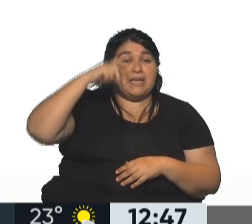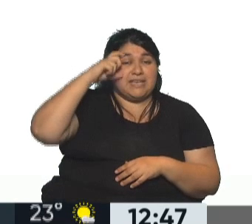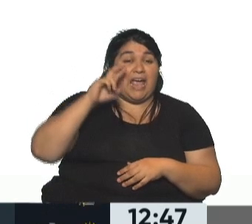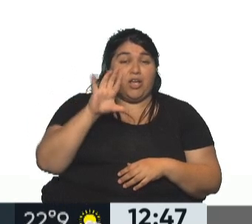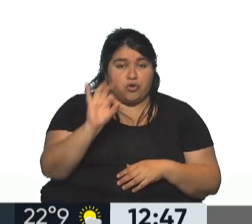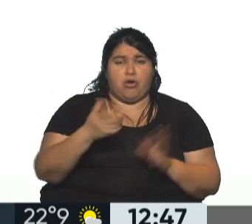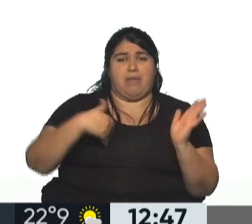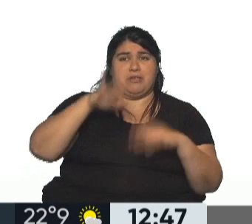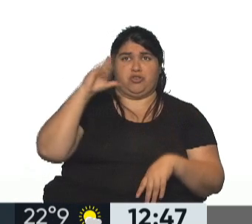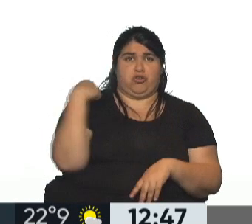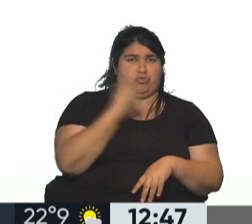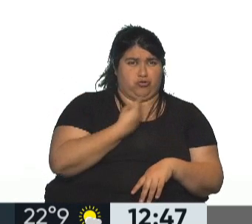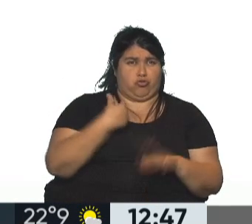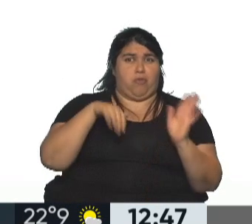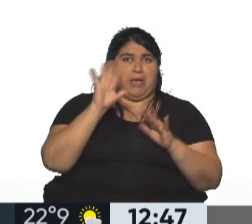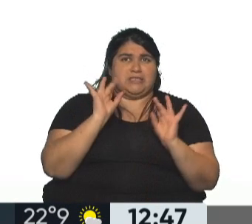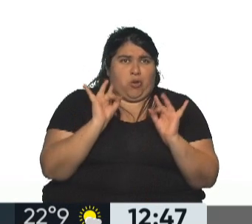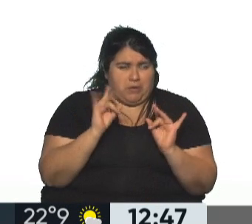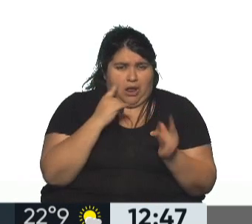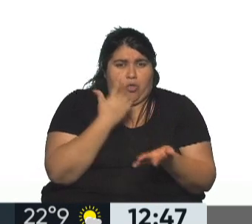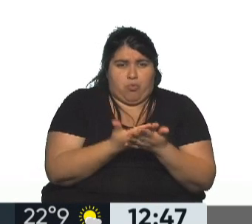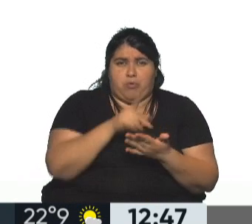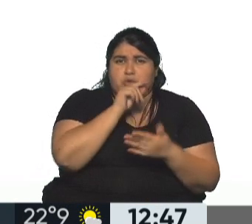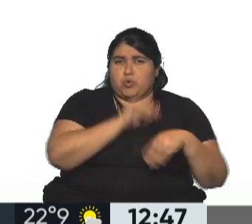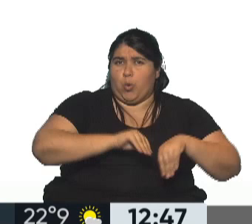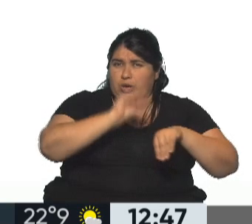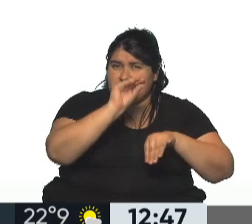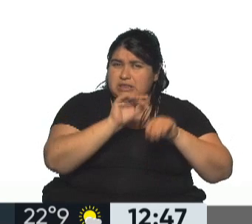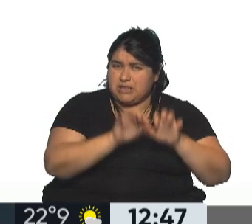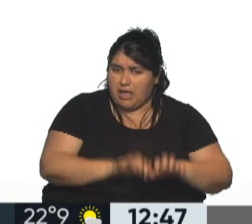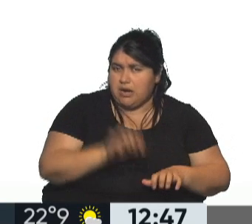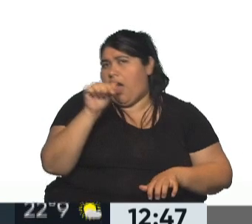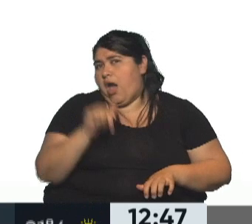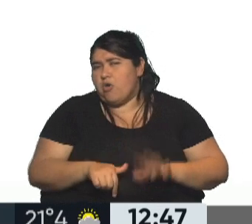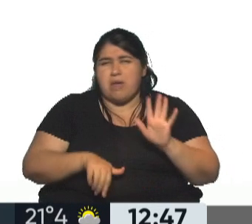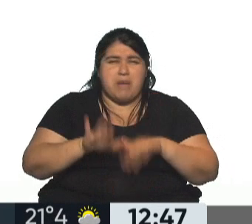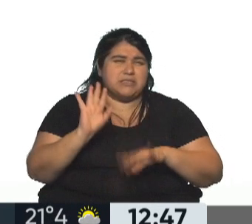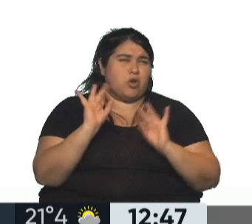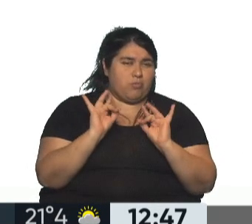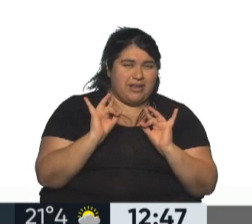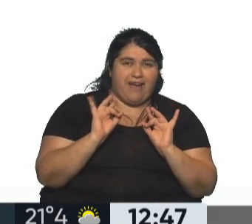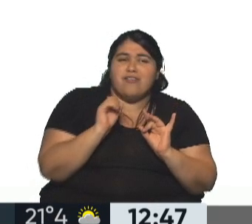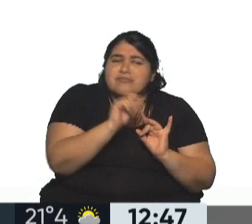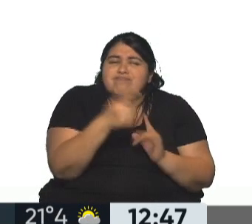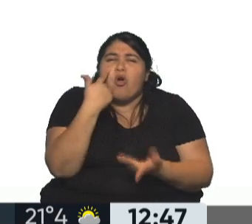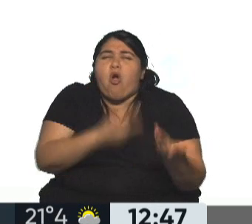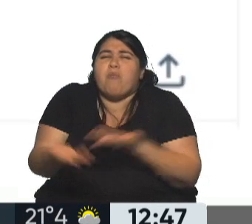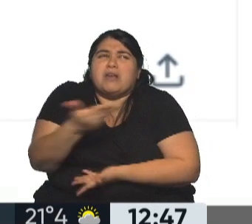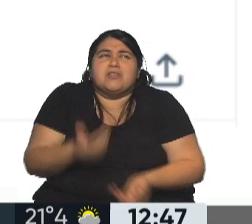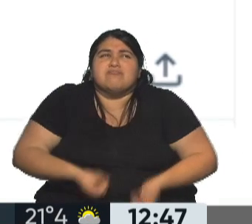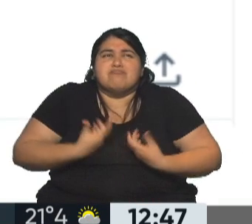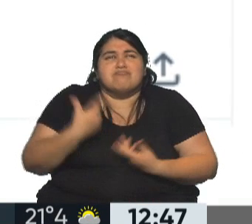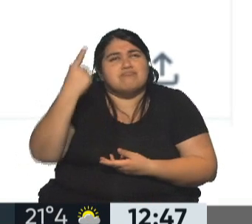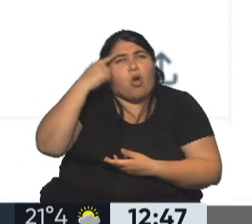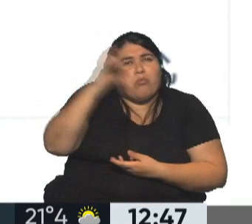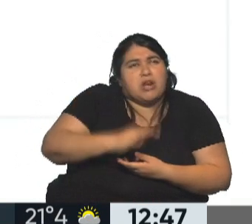para muchos de nosotros antes era complicado poner algo acá por Twitter, me imagino lo que puede ser ahora, compartiendo sensaciones y también pensamientos,